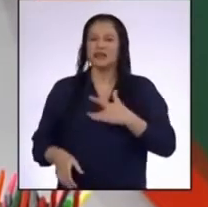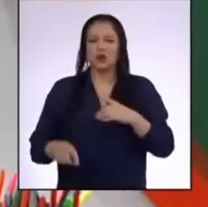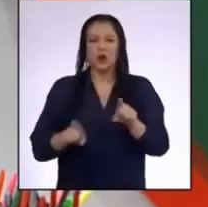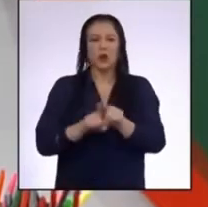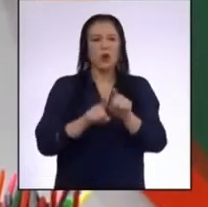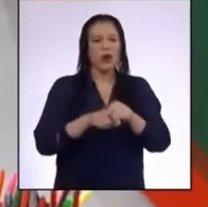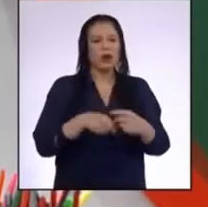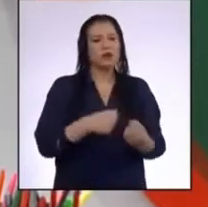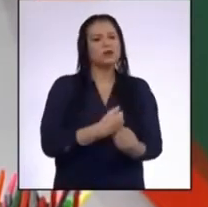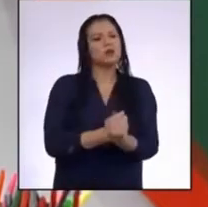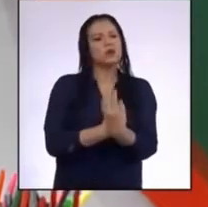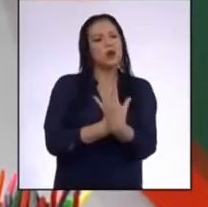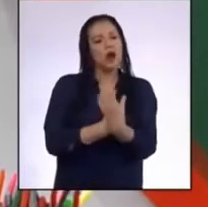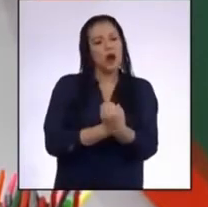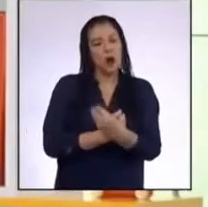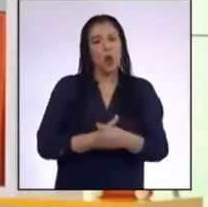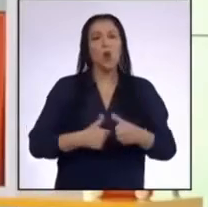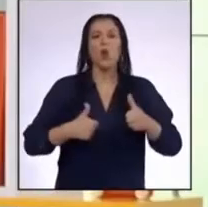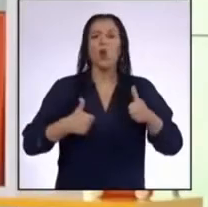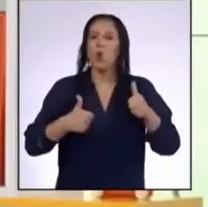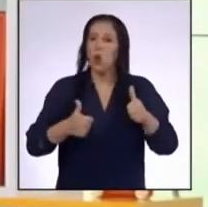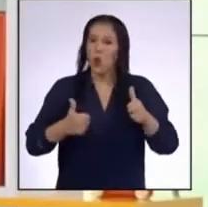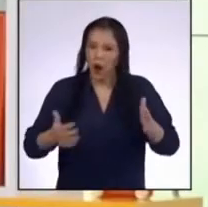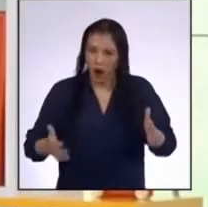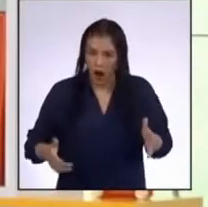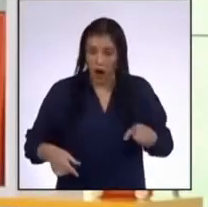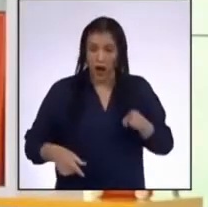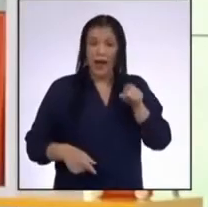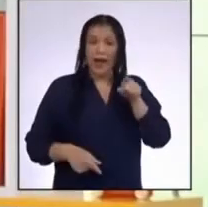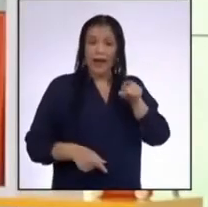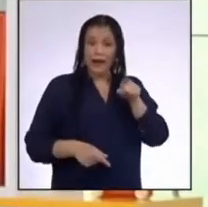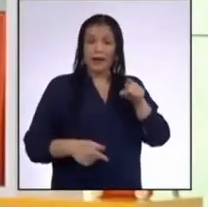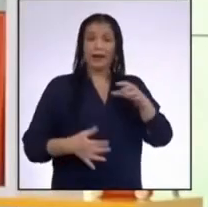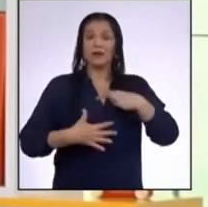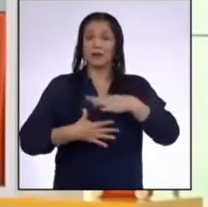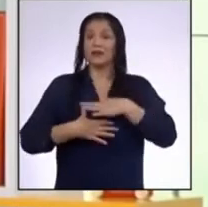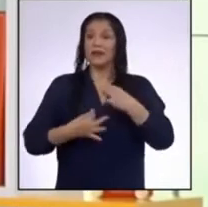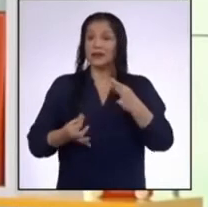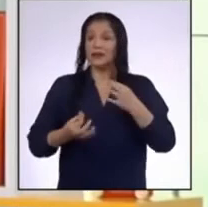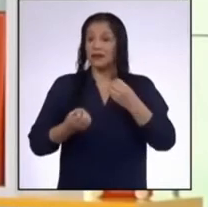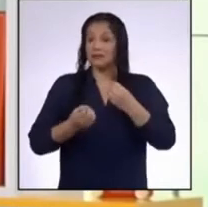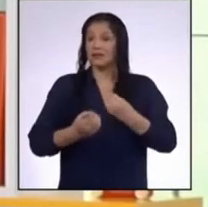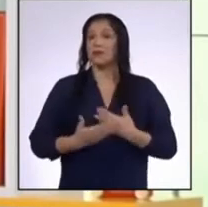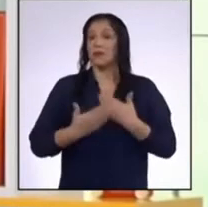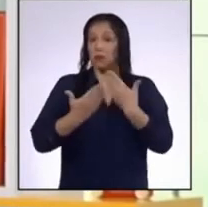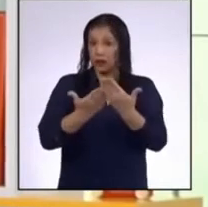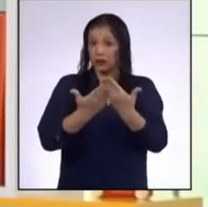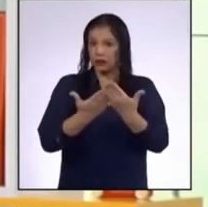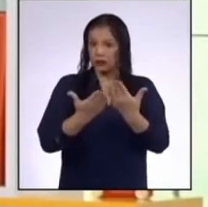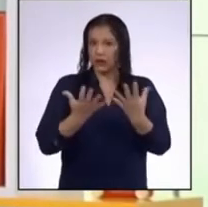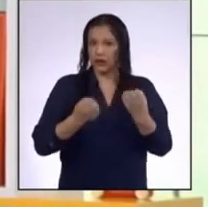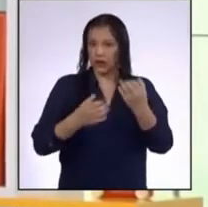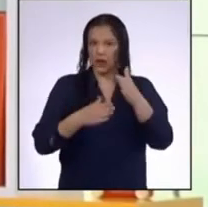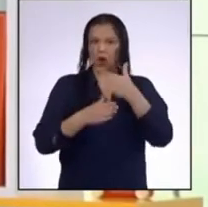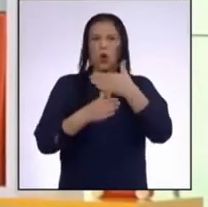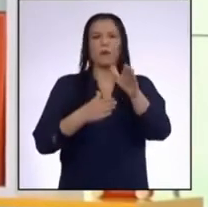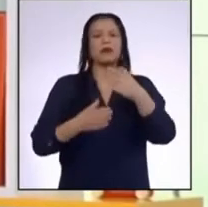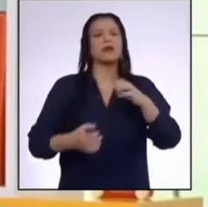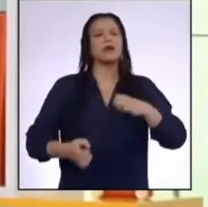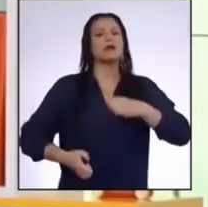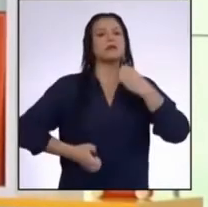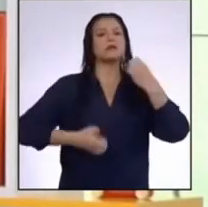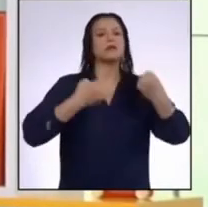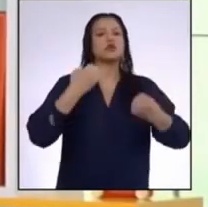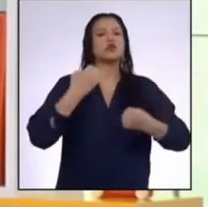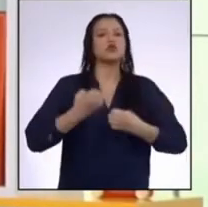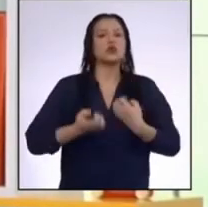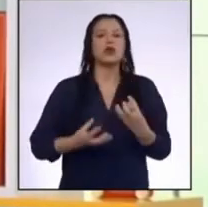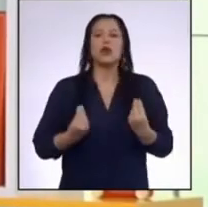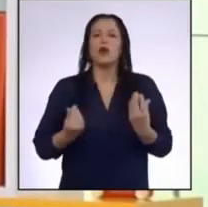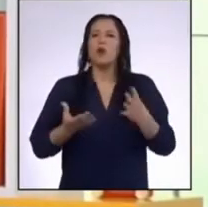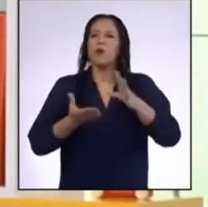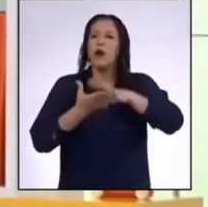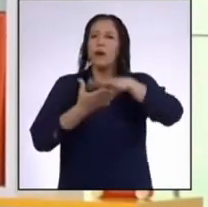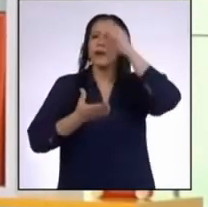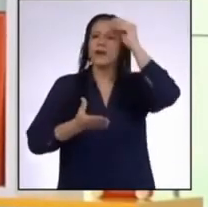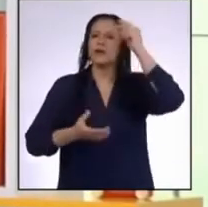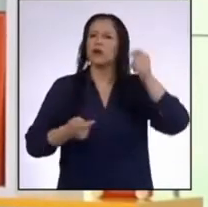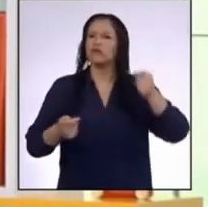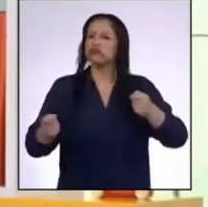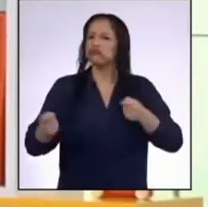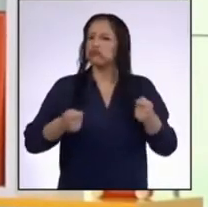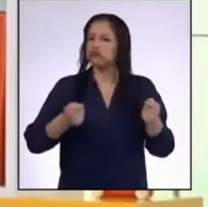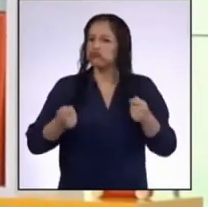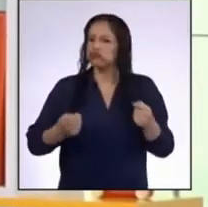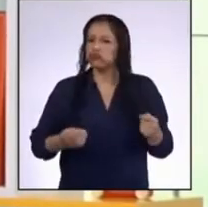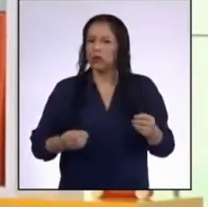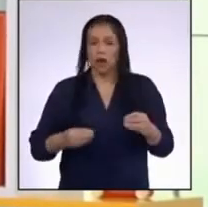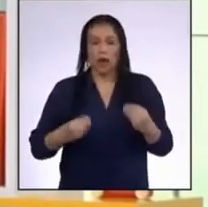recomendaciones me parecen muy buenas Joaquín tiene una interesante propuesta Quiere compartir las emociones que ha tenido Y cómo aprendió a regularlas